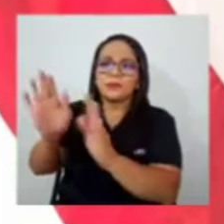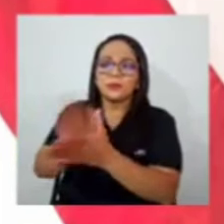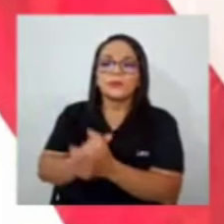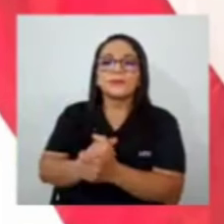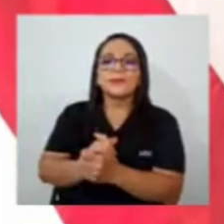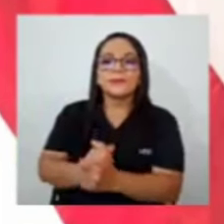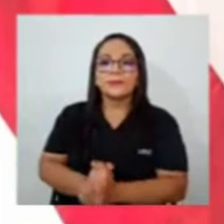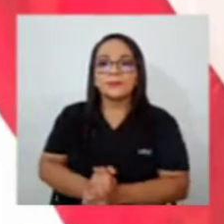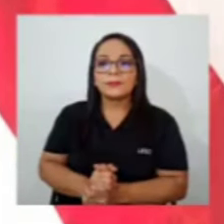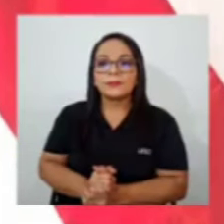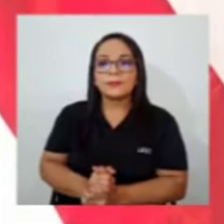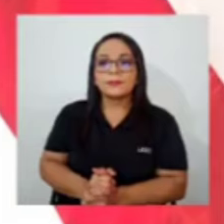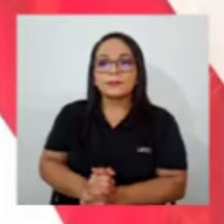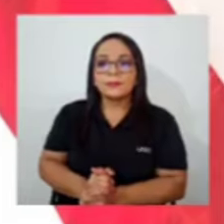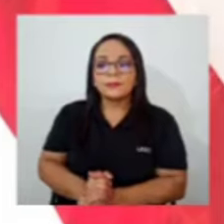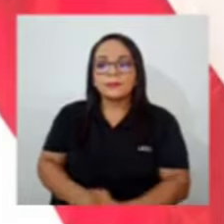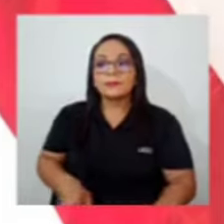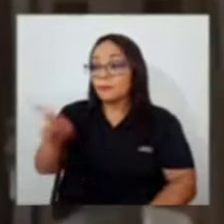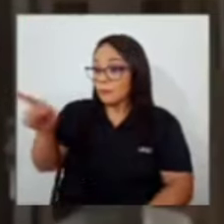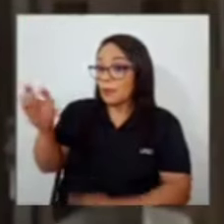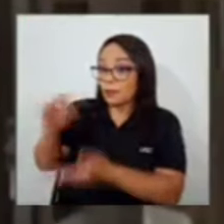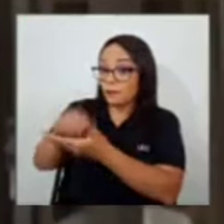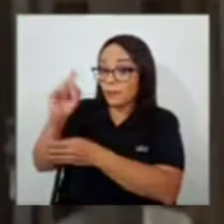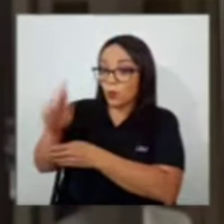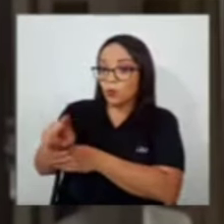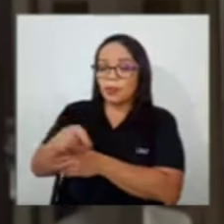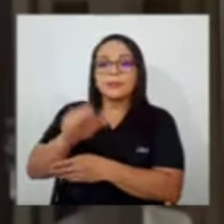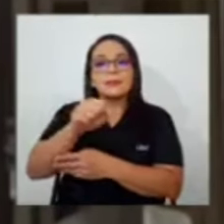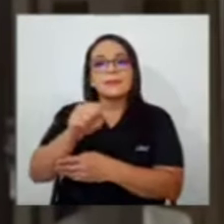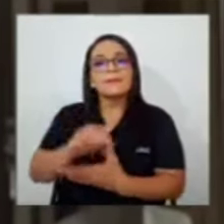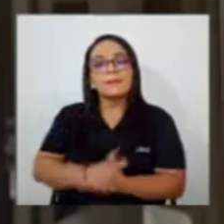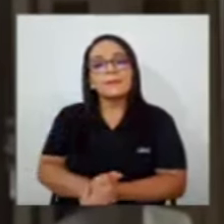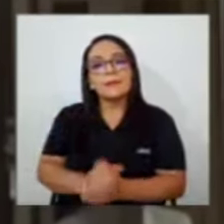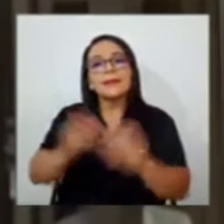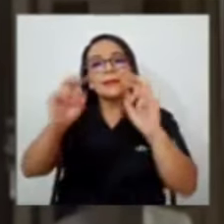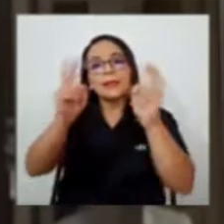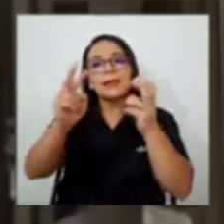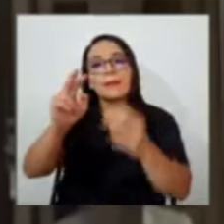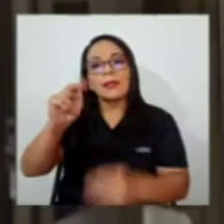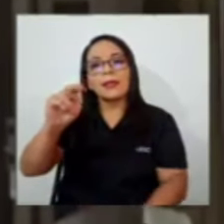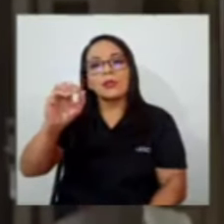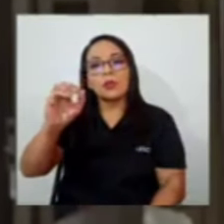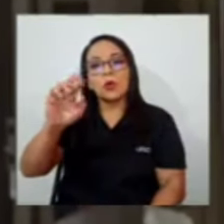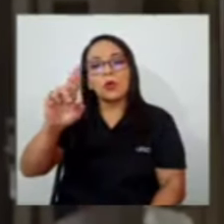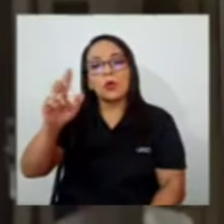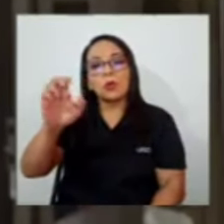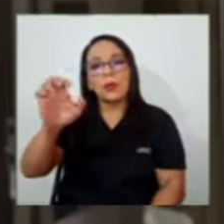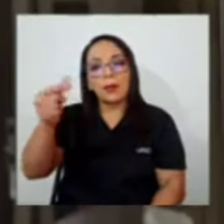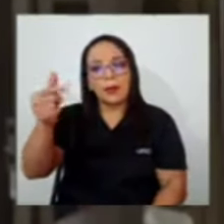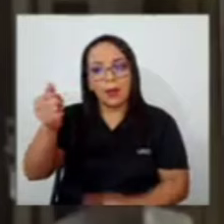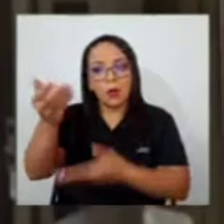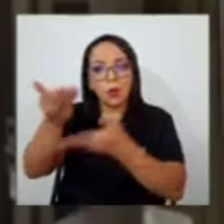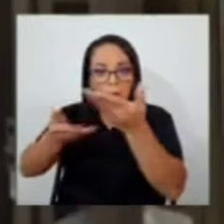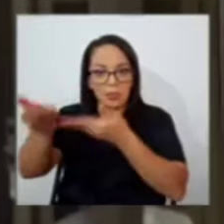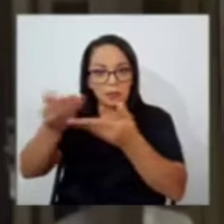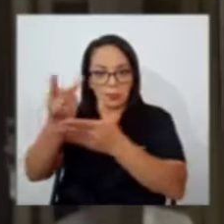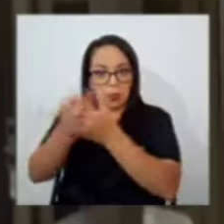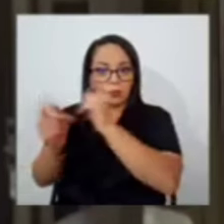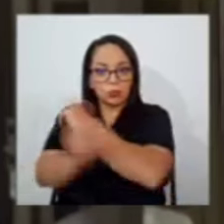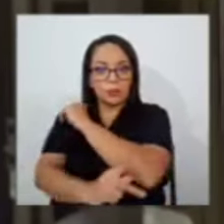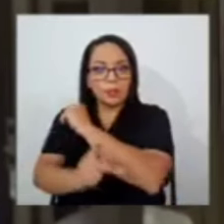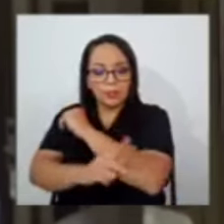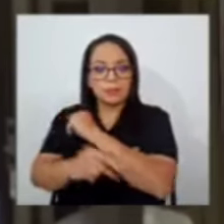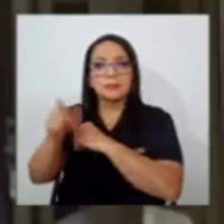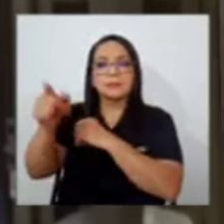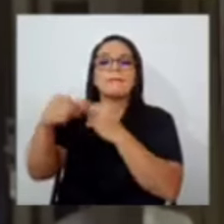¿Tiene re pregunta? Sí, ese tema que hablan con Noruega del cooperativismo y el apoyo que le